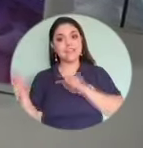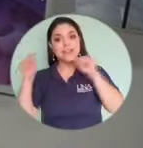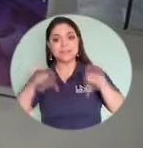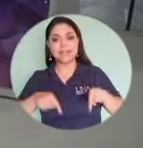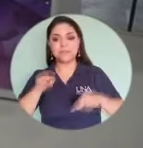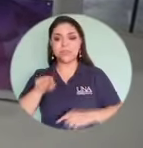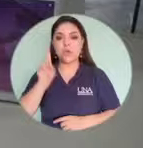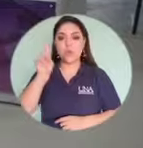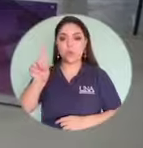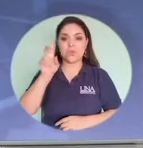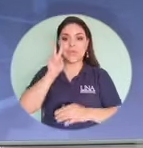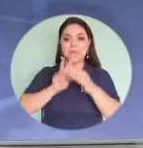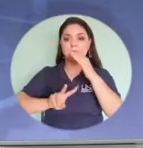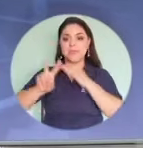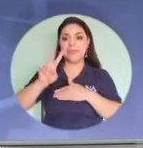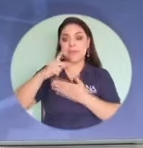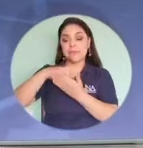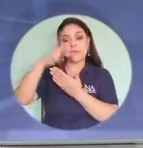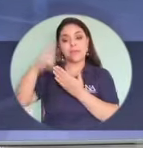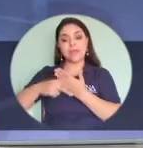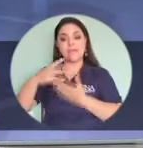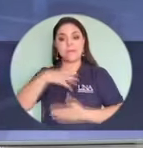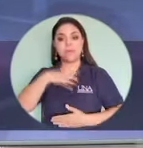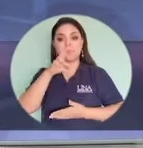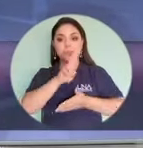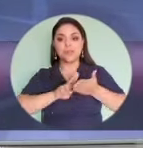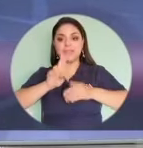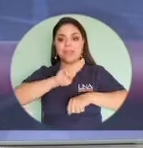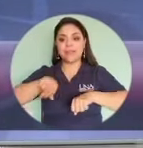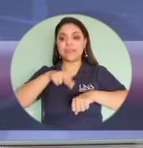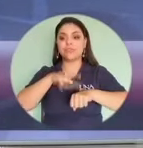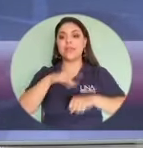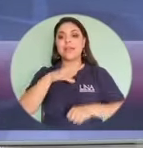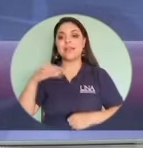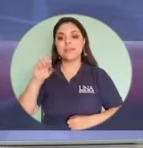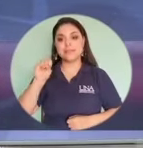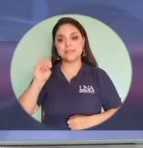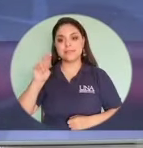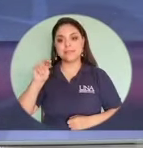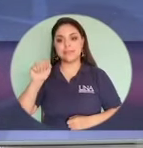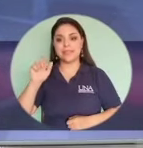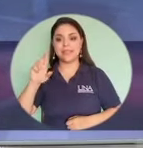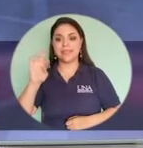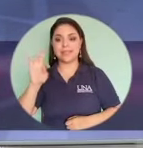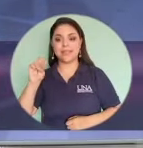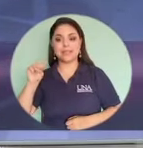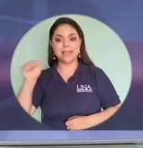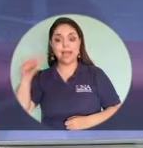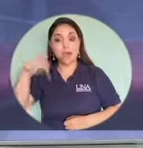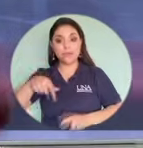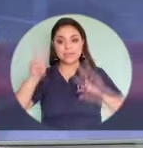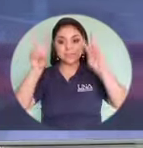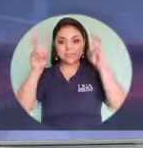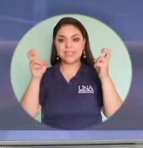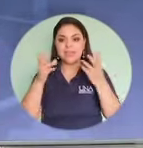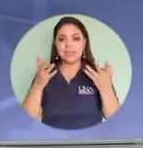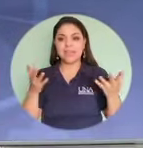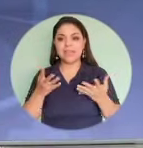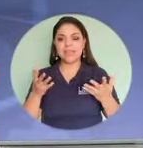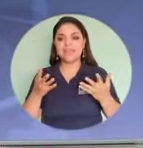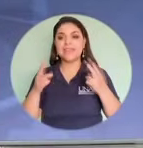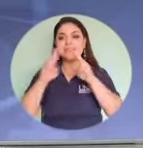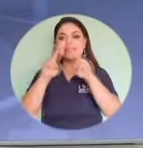Regresa usted a una mirada al programa de la Universidad Nacional y del SINAR-SA hoy con el tema de ciberseguridad, porque es muy